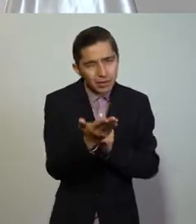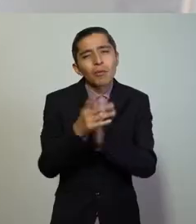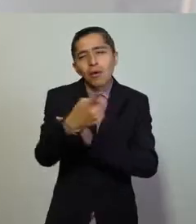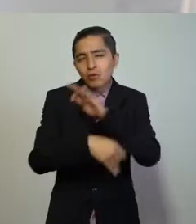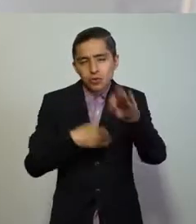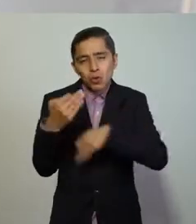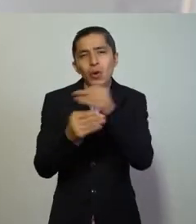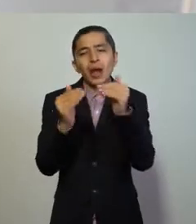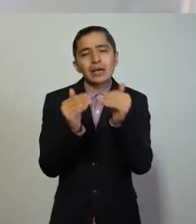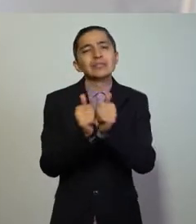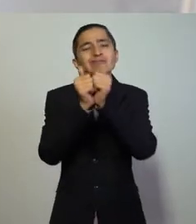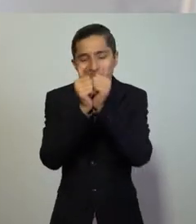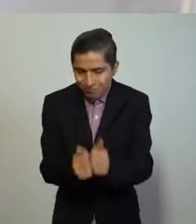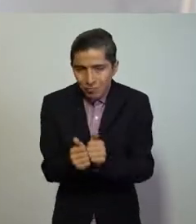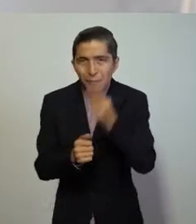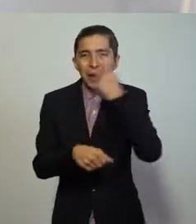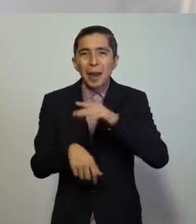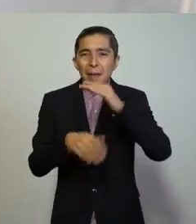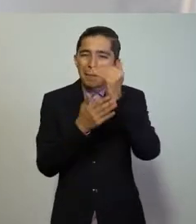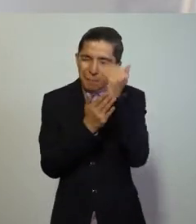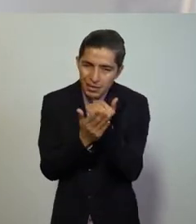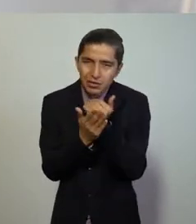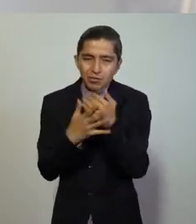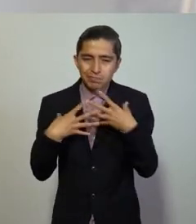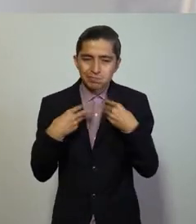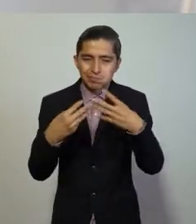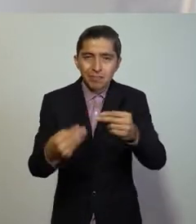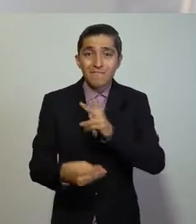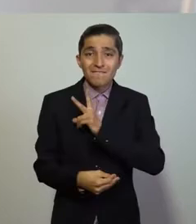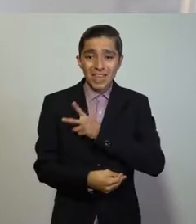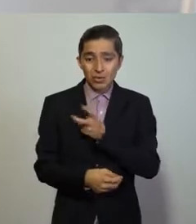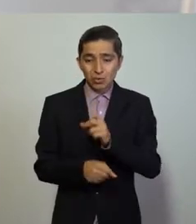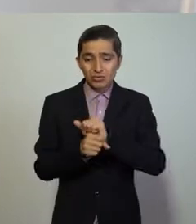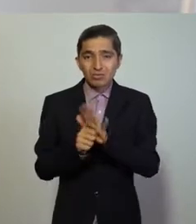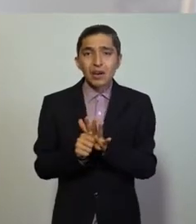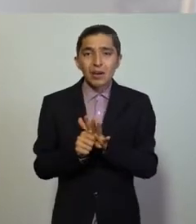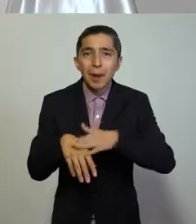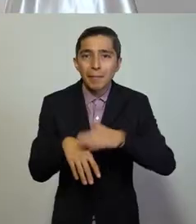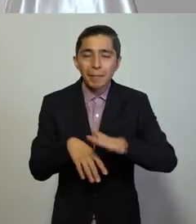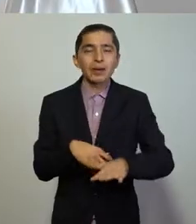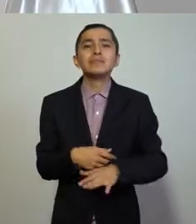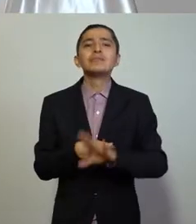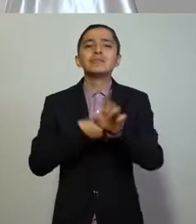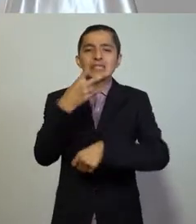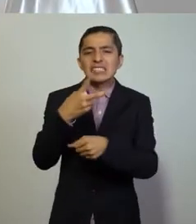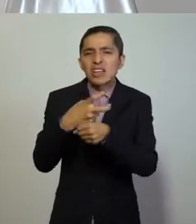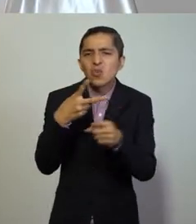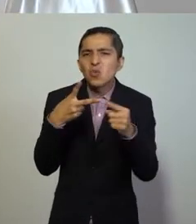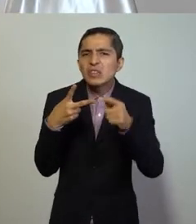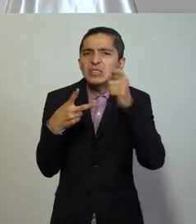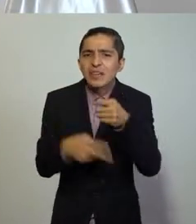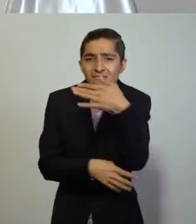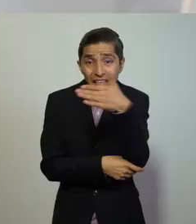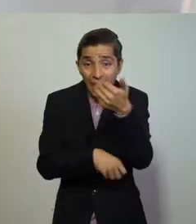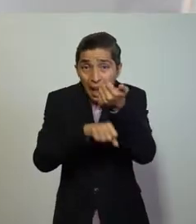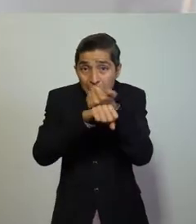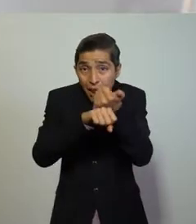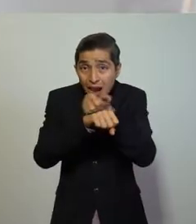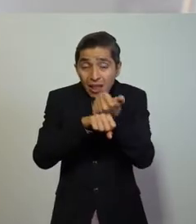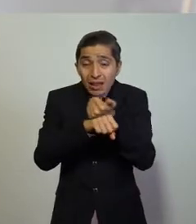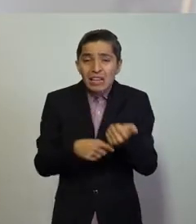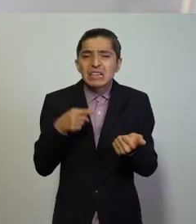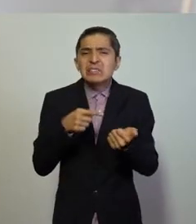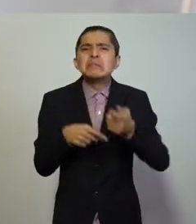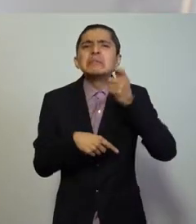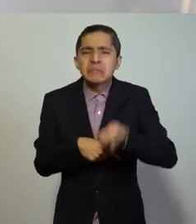en casa para disminuir la propagación del virus y de los contagios. Segundo, la bandera amarilla significa